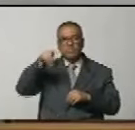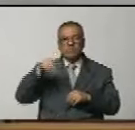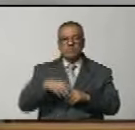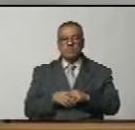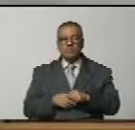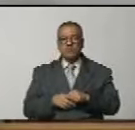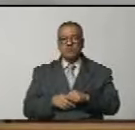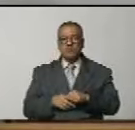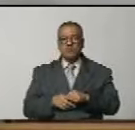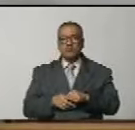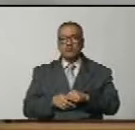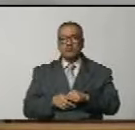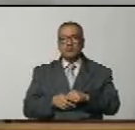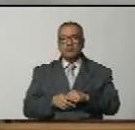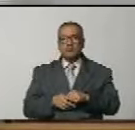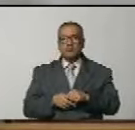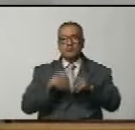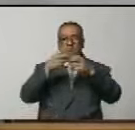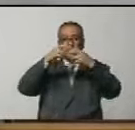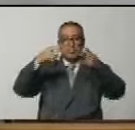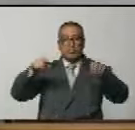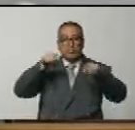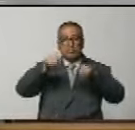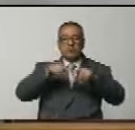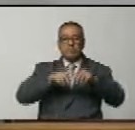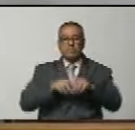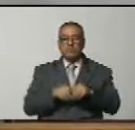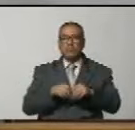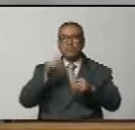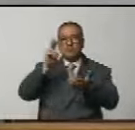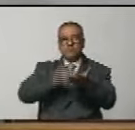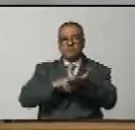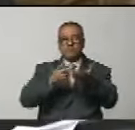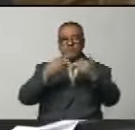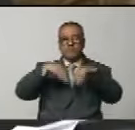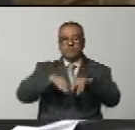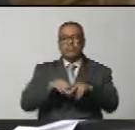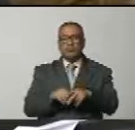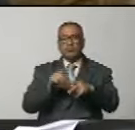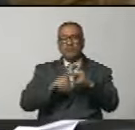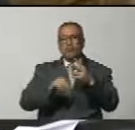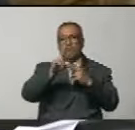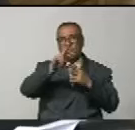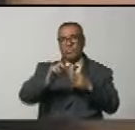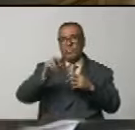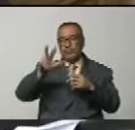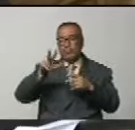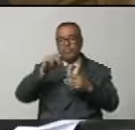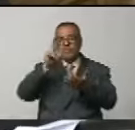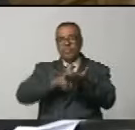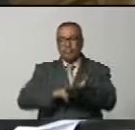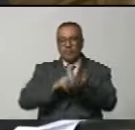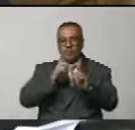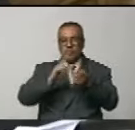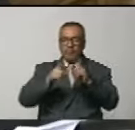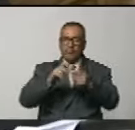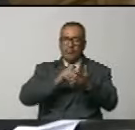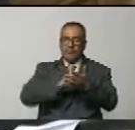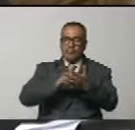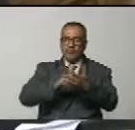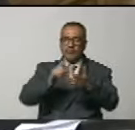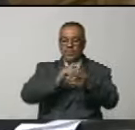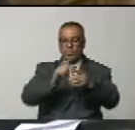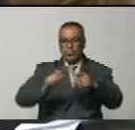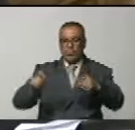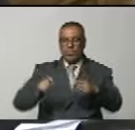el epígrafe aprobado siguiente vigésimo tercero se sugiere aprobar con modificación el